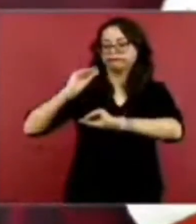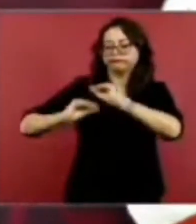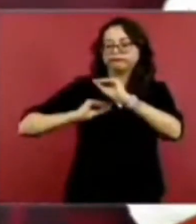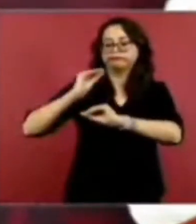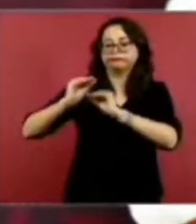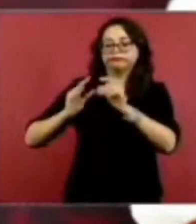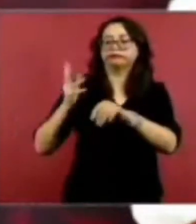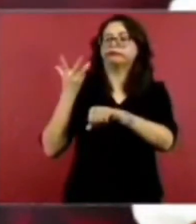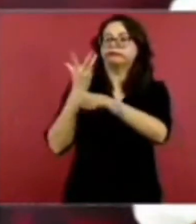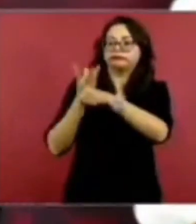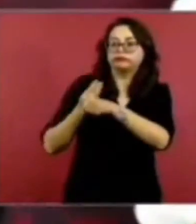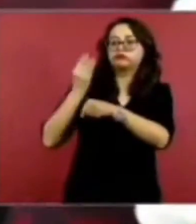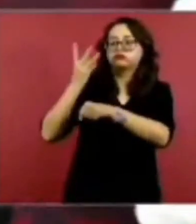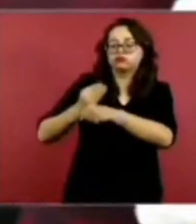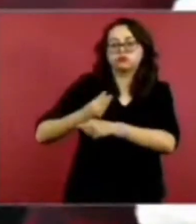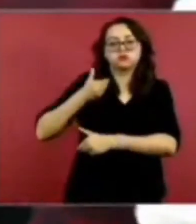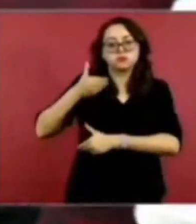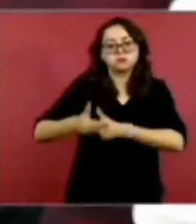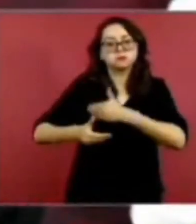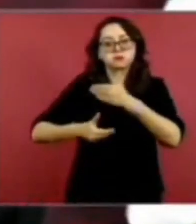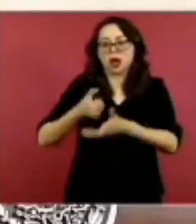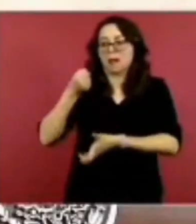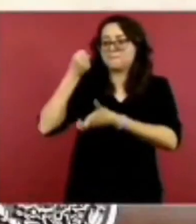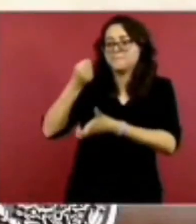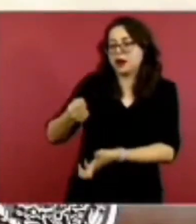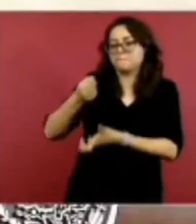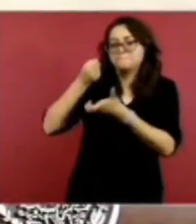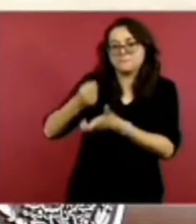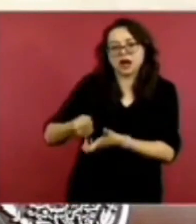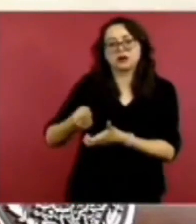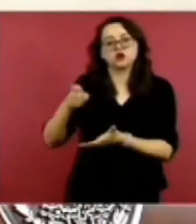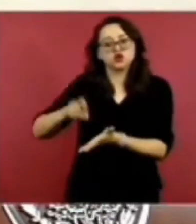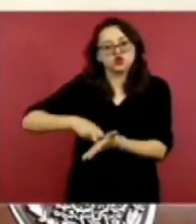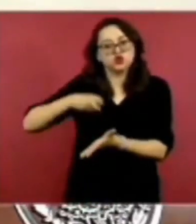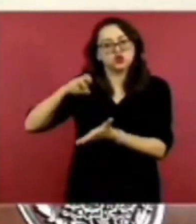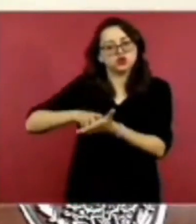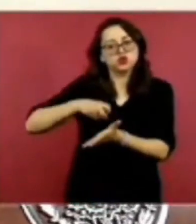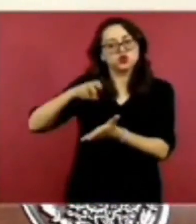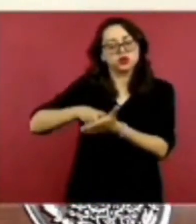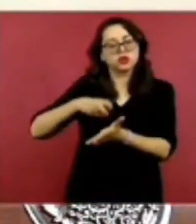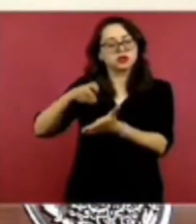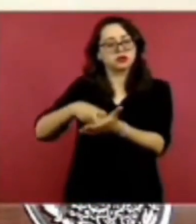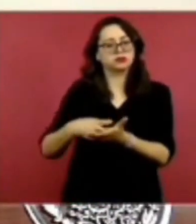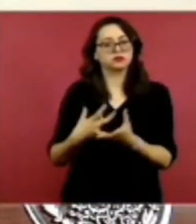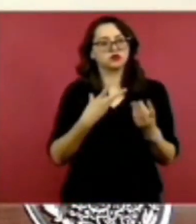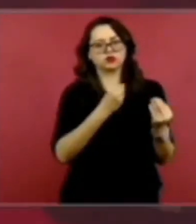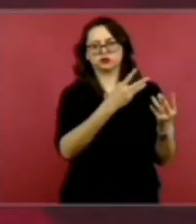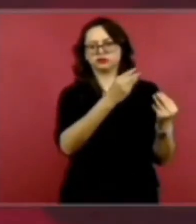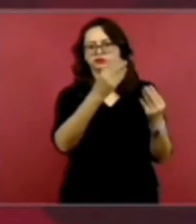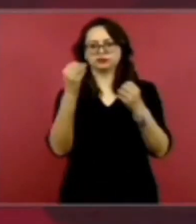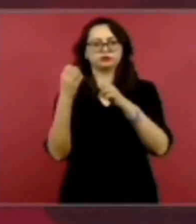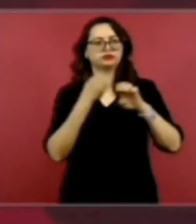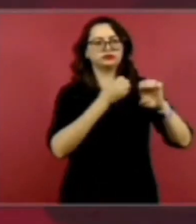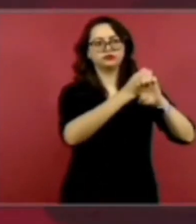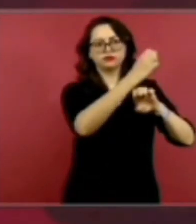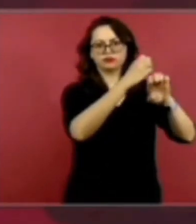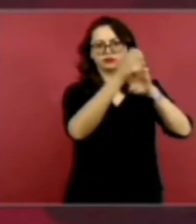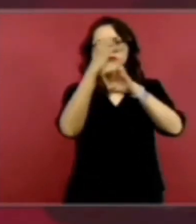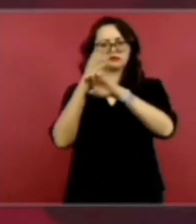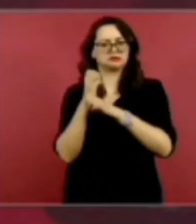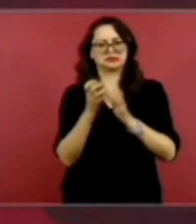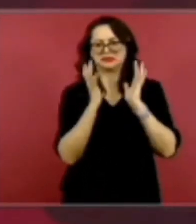avanzando. Ya en muchos estados de los 23,